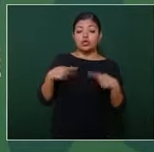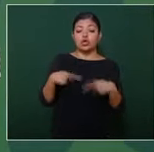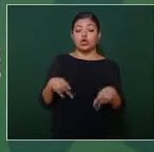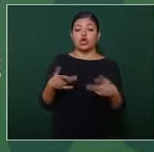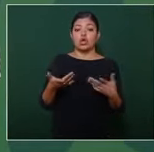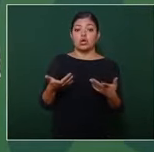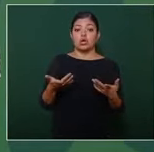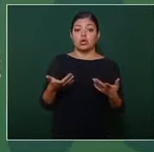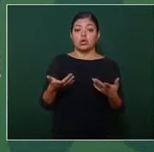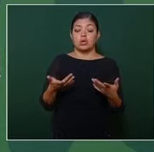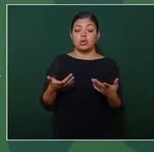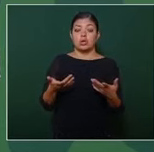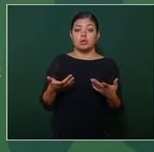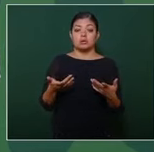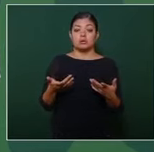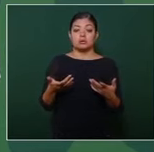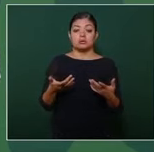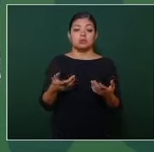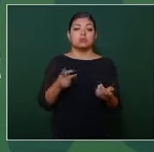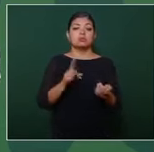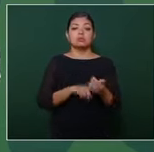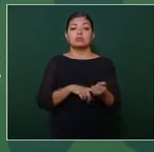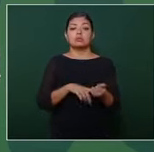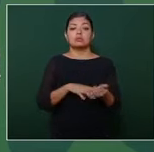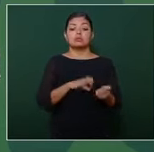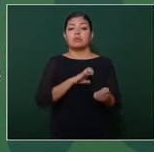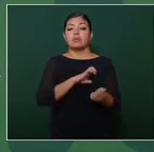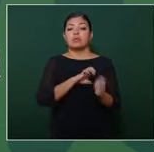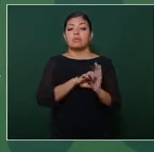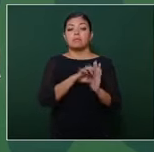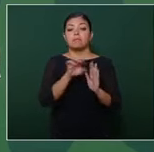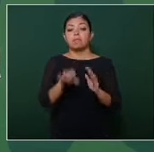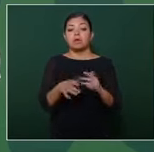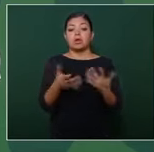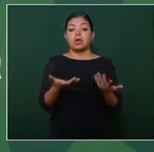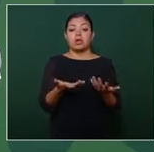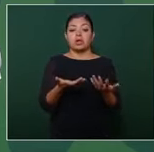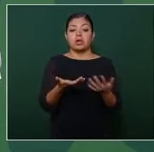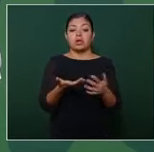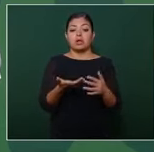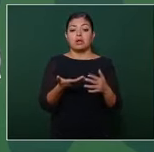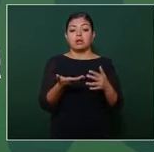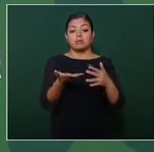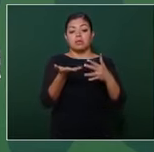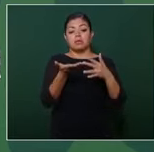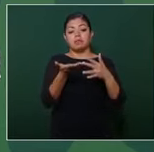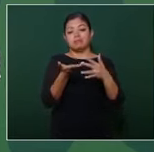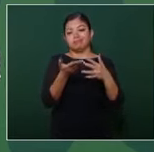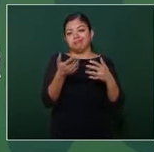de clase media media media baja